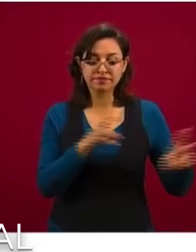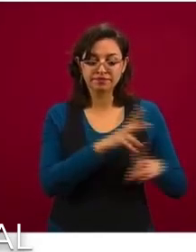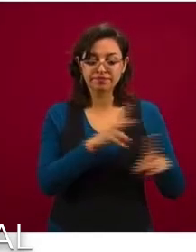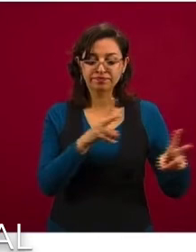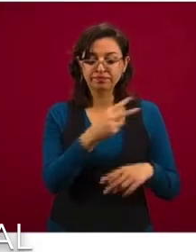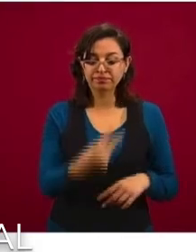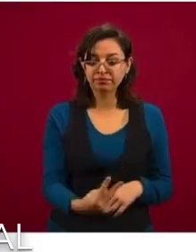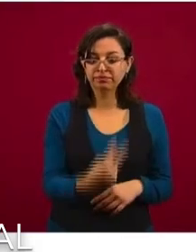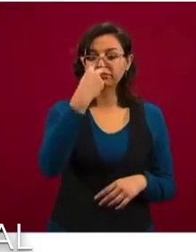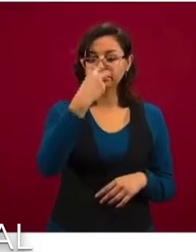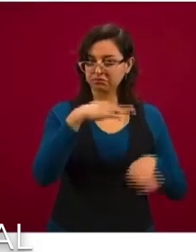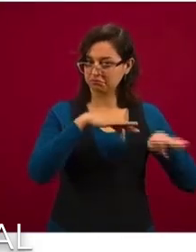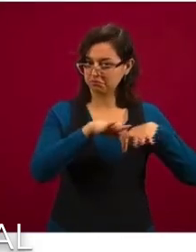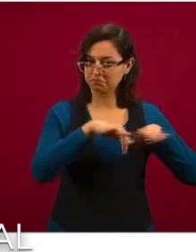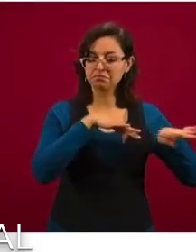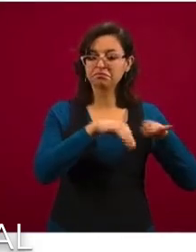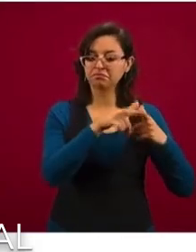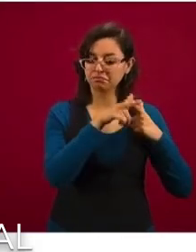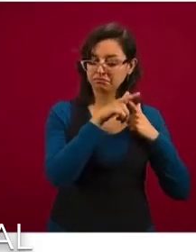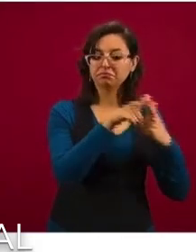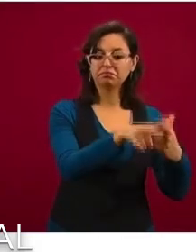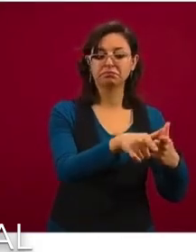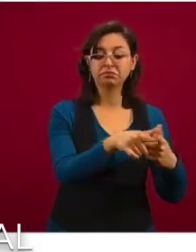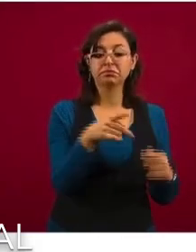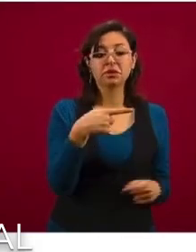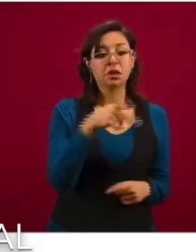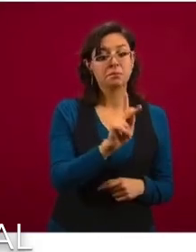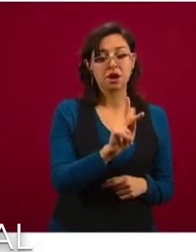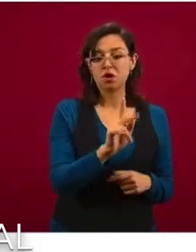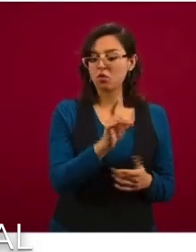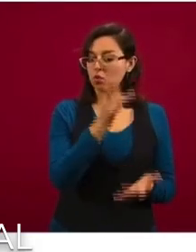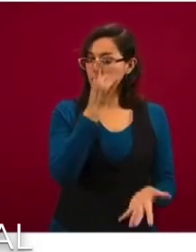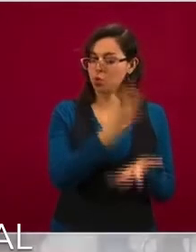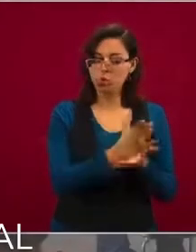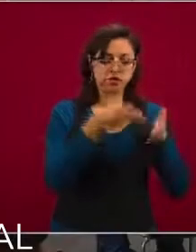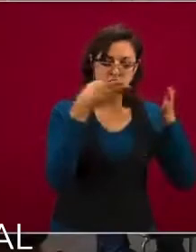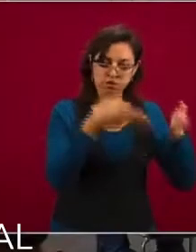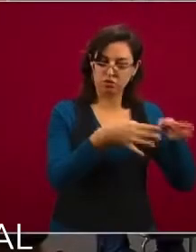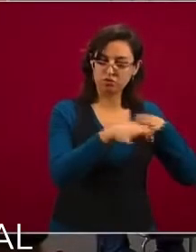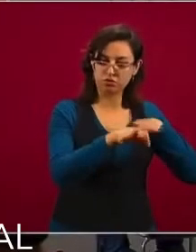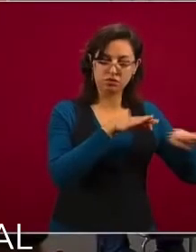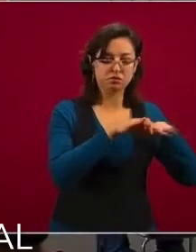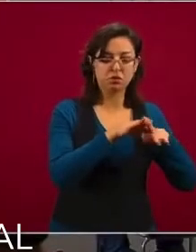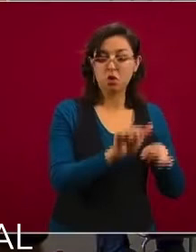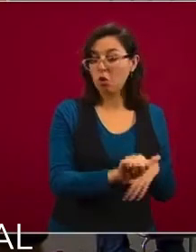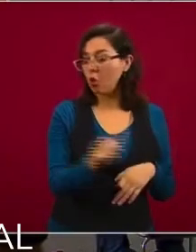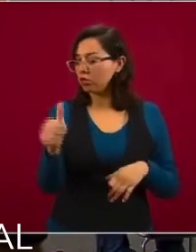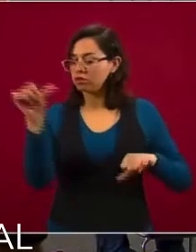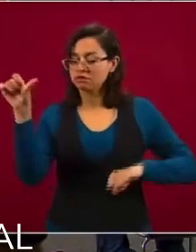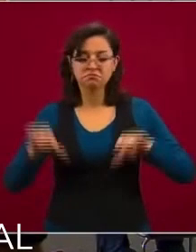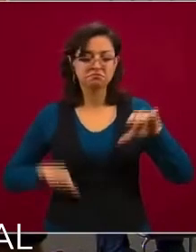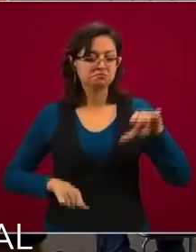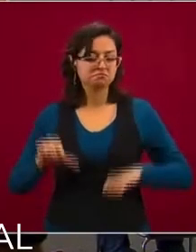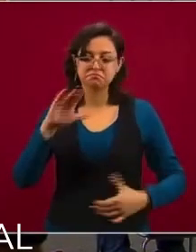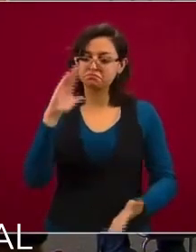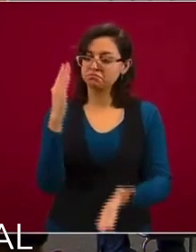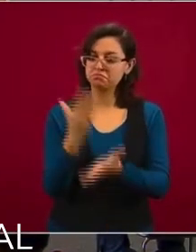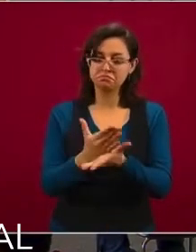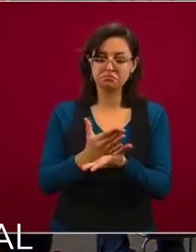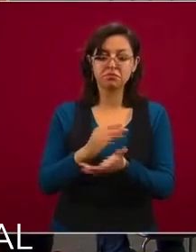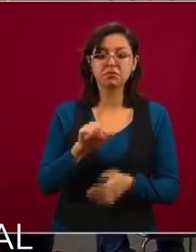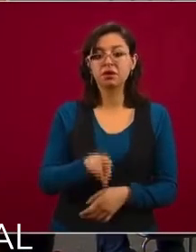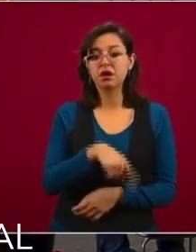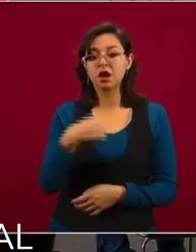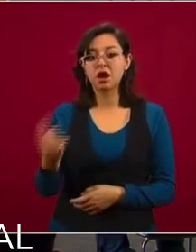detenido toda su actividad normal. Está el caso de FIA también,